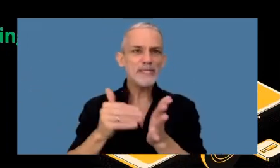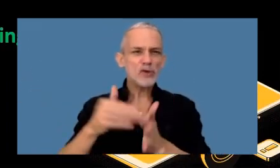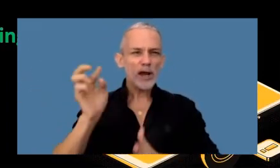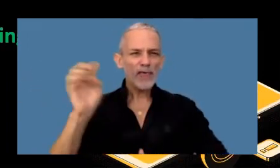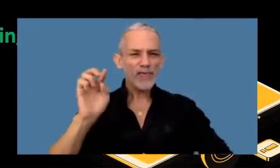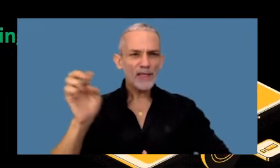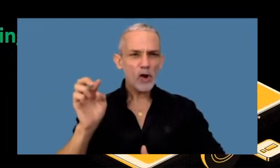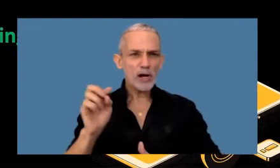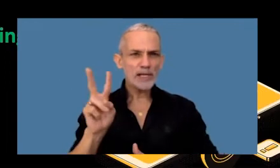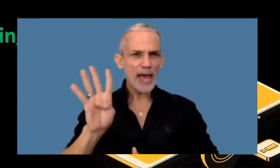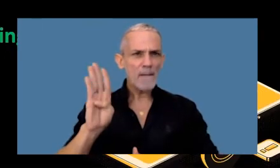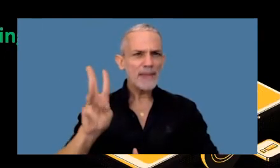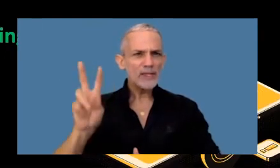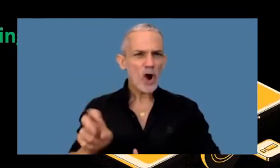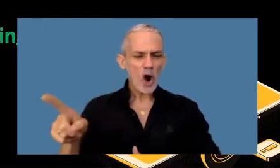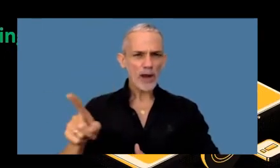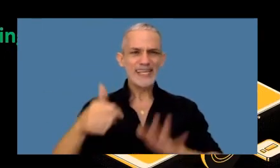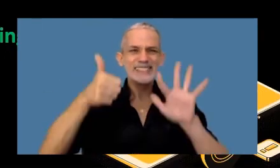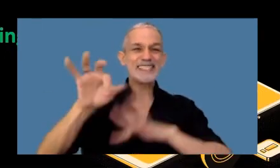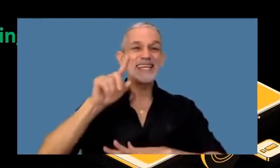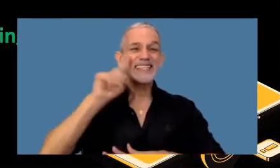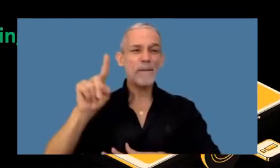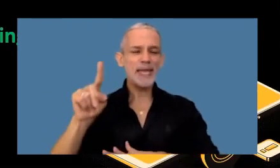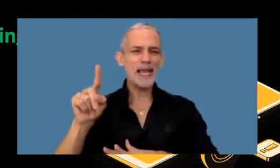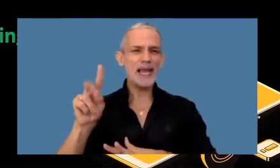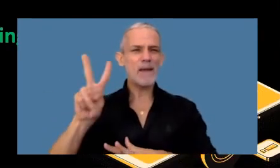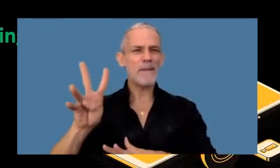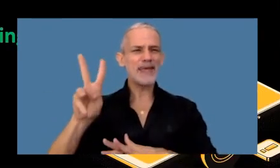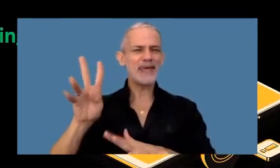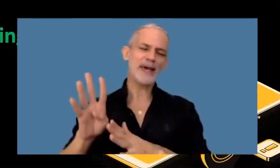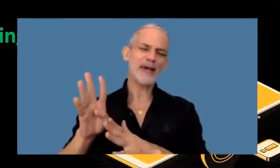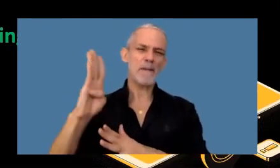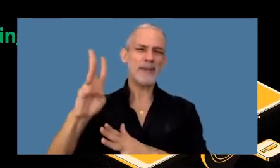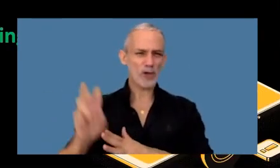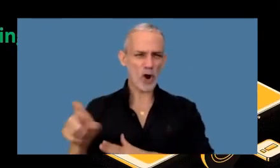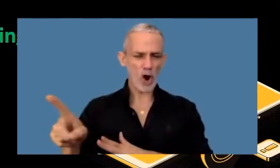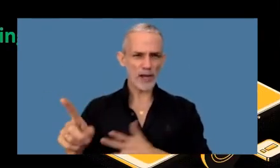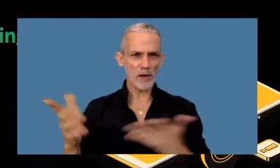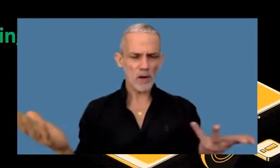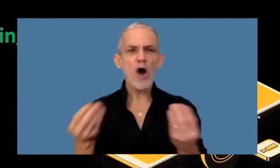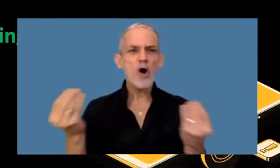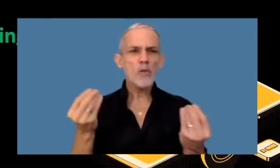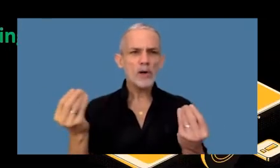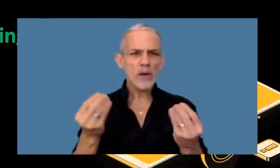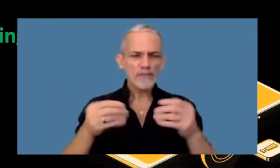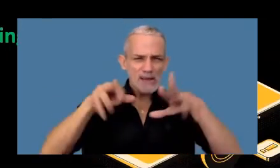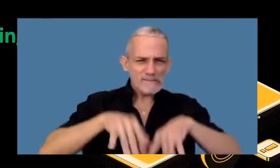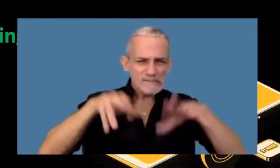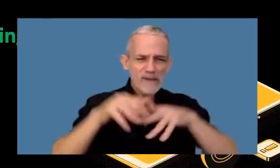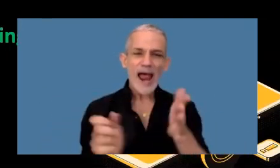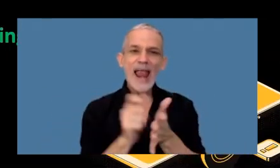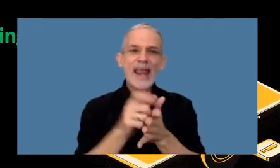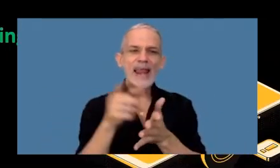en bitcoin aproximadamente 60 mil bitcoin como hicieron generaron contenido en redes sociales